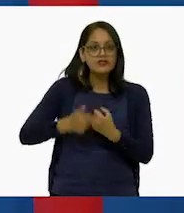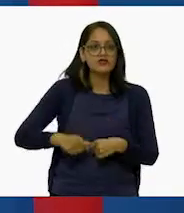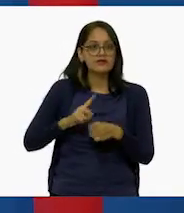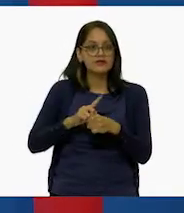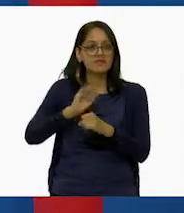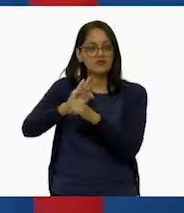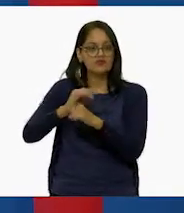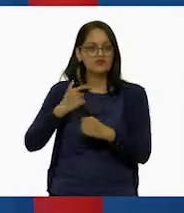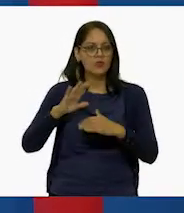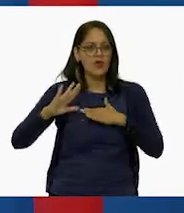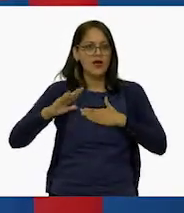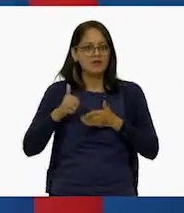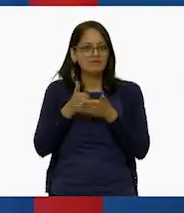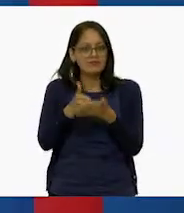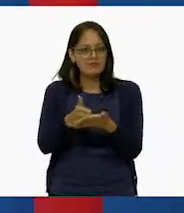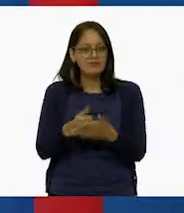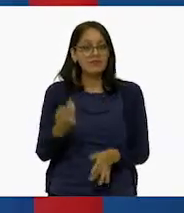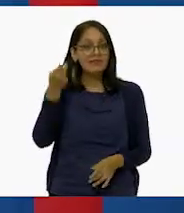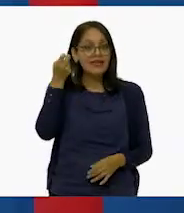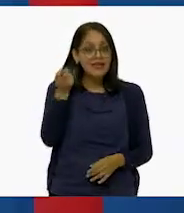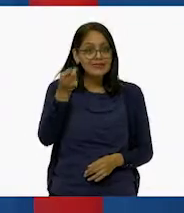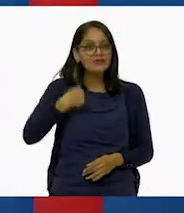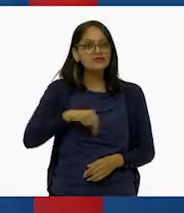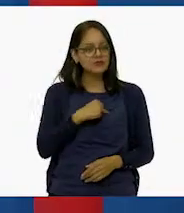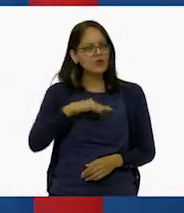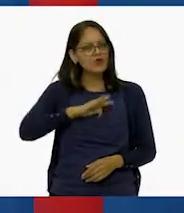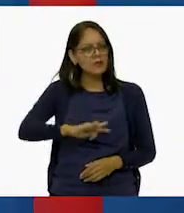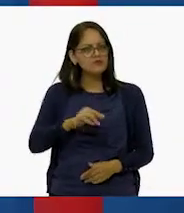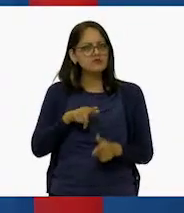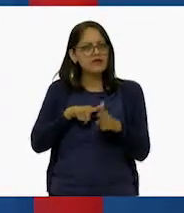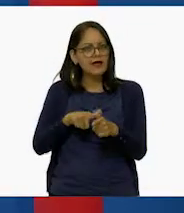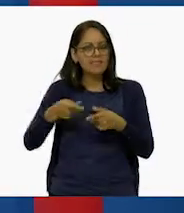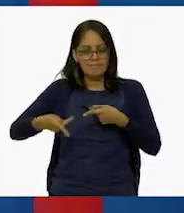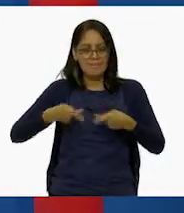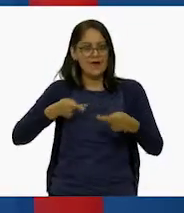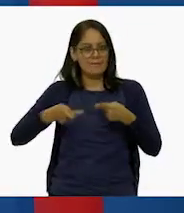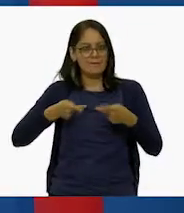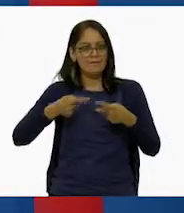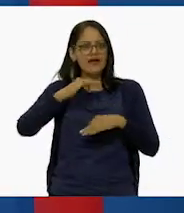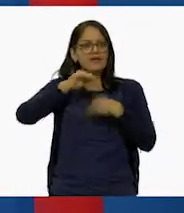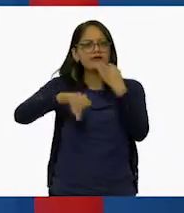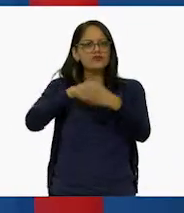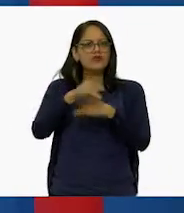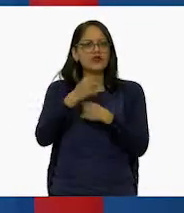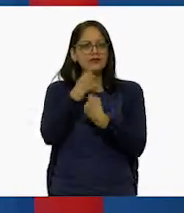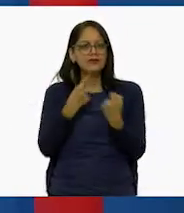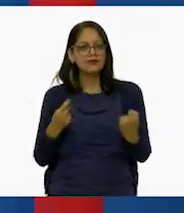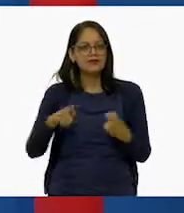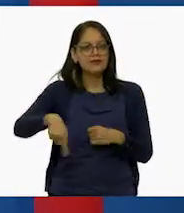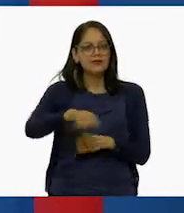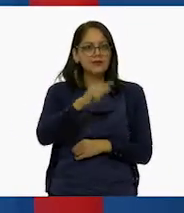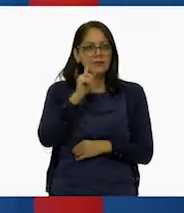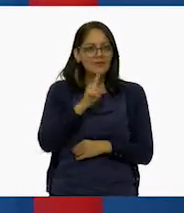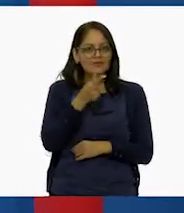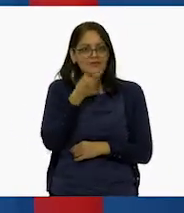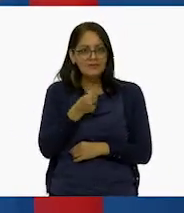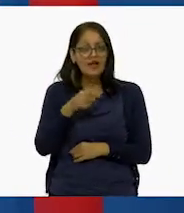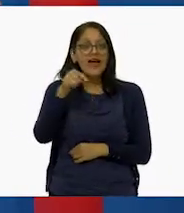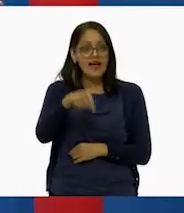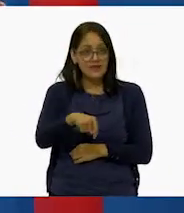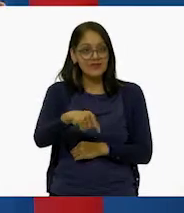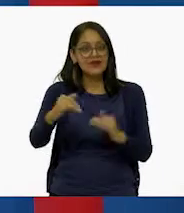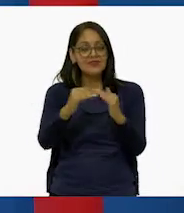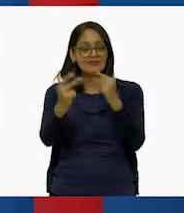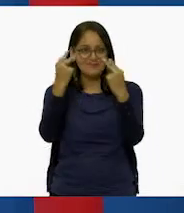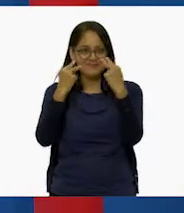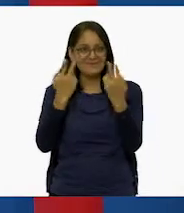pertenecemos. Con esto, claro, podemos seguir preparando el curso para todos los niños y las niñas que nos acompañan